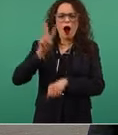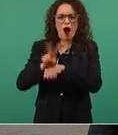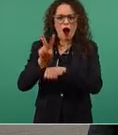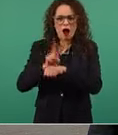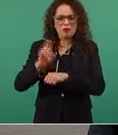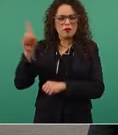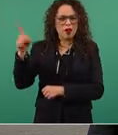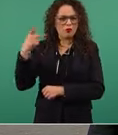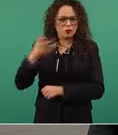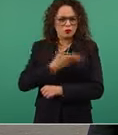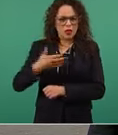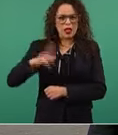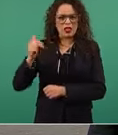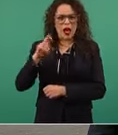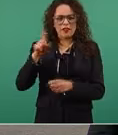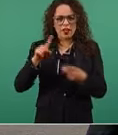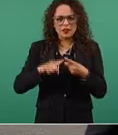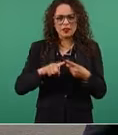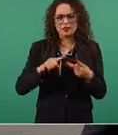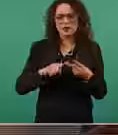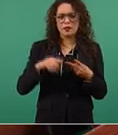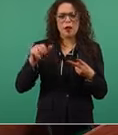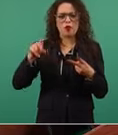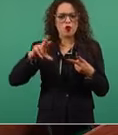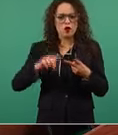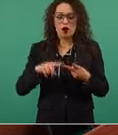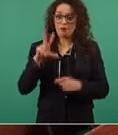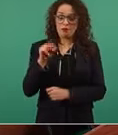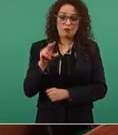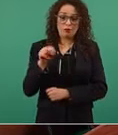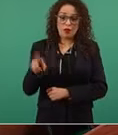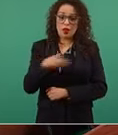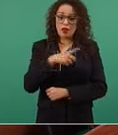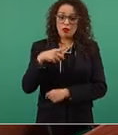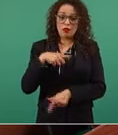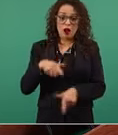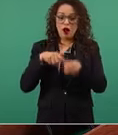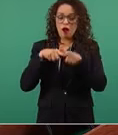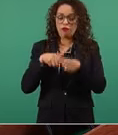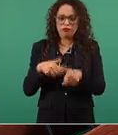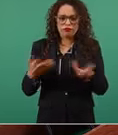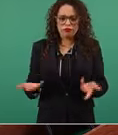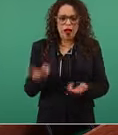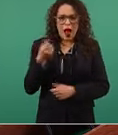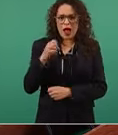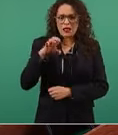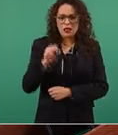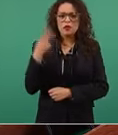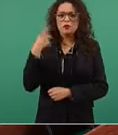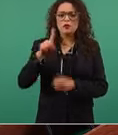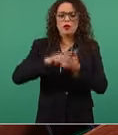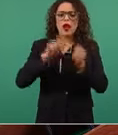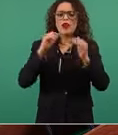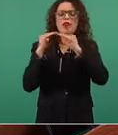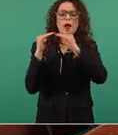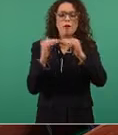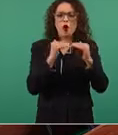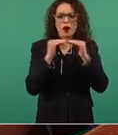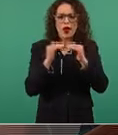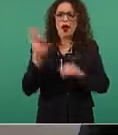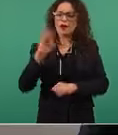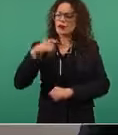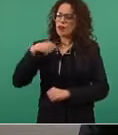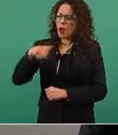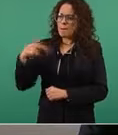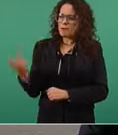Venezuela. Yo creo que López Obrador debe continuar en el poder hasta el último día. Porque así es, así es la democracia. Si yo te pregunto,